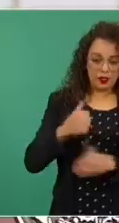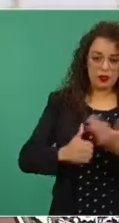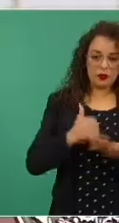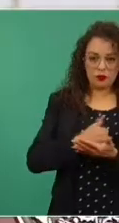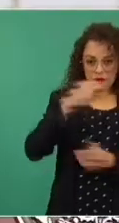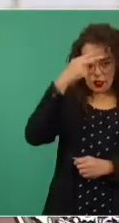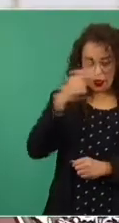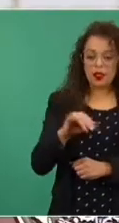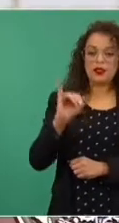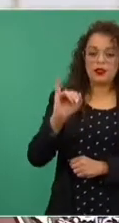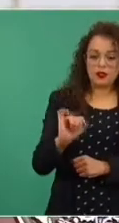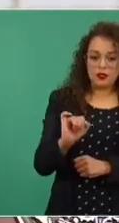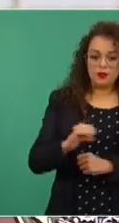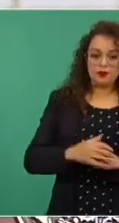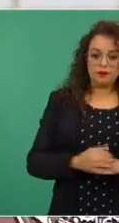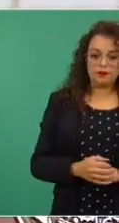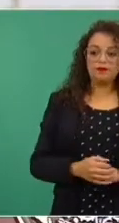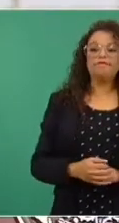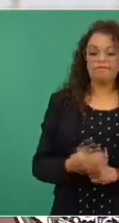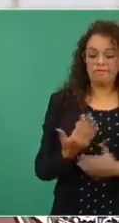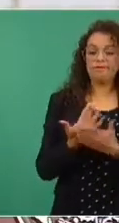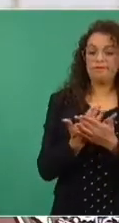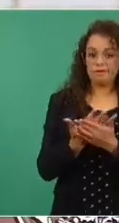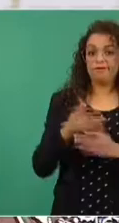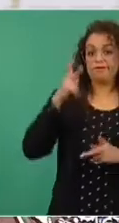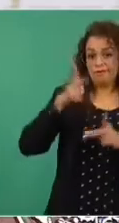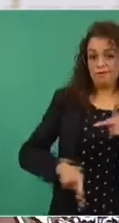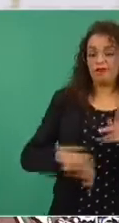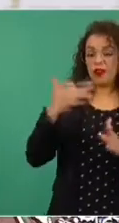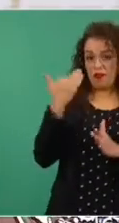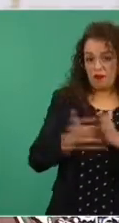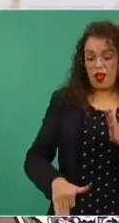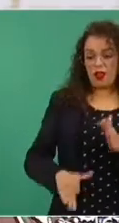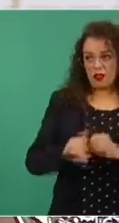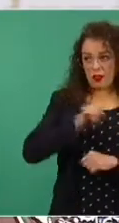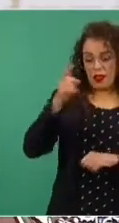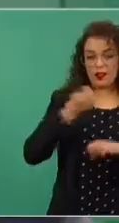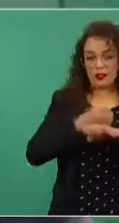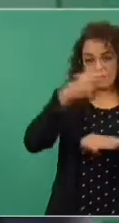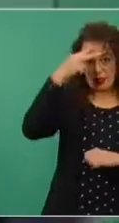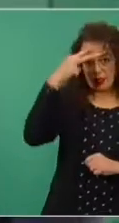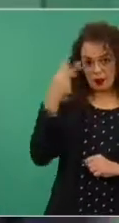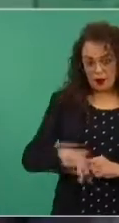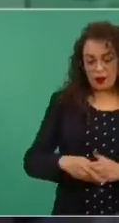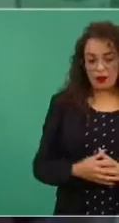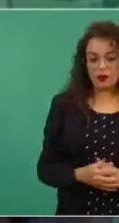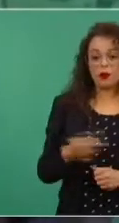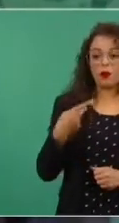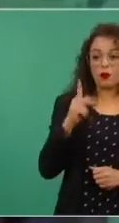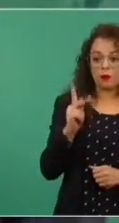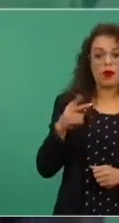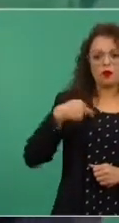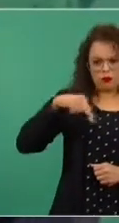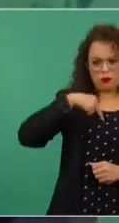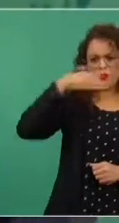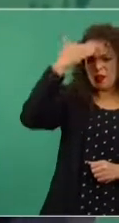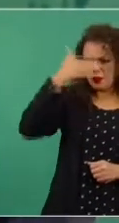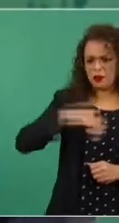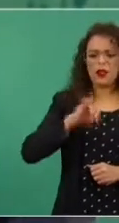ese pendiente, pero estamos seguros que vamos a avanzar más.